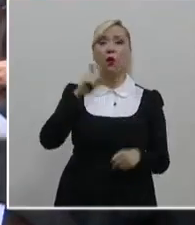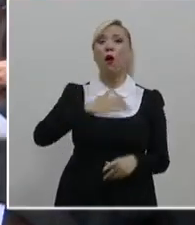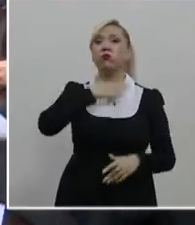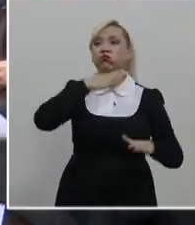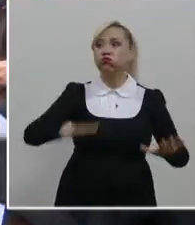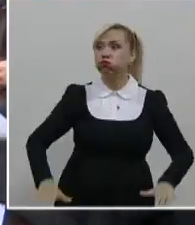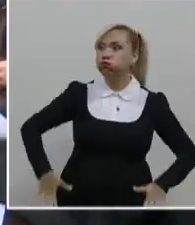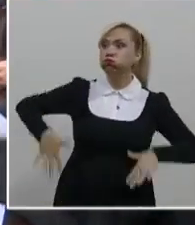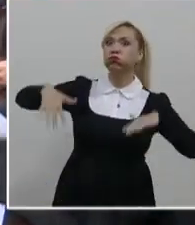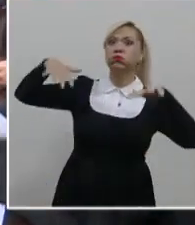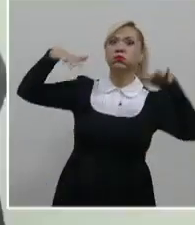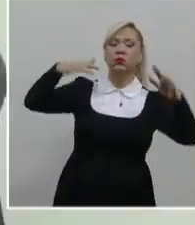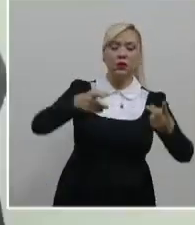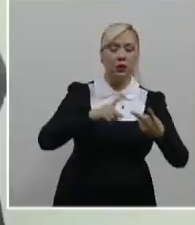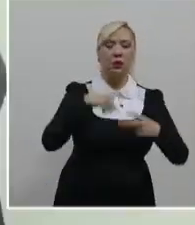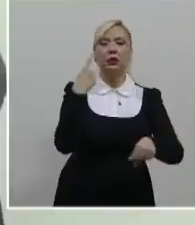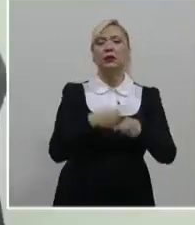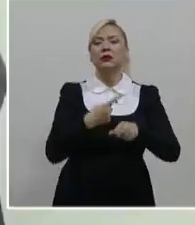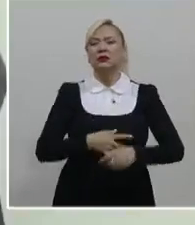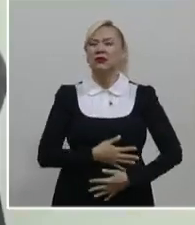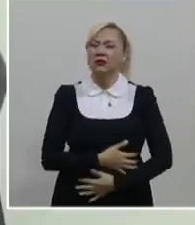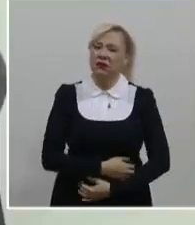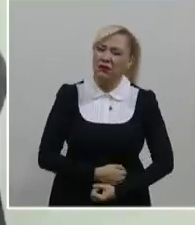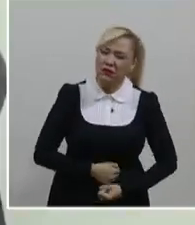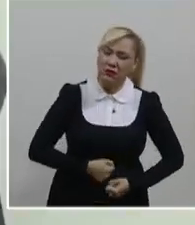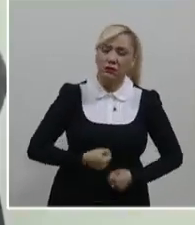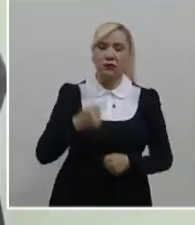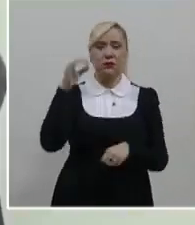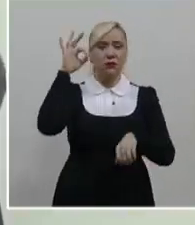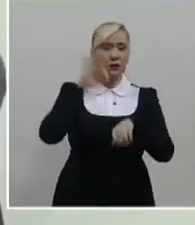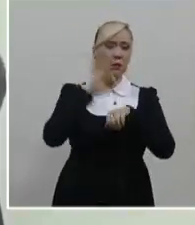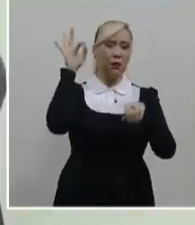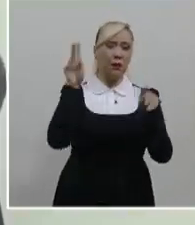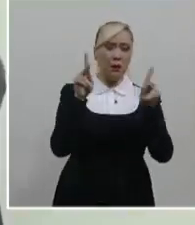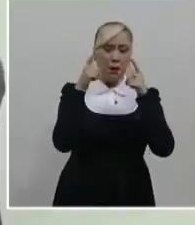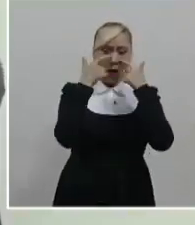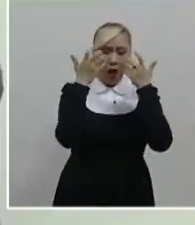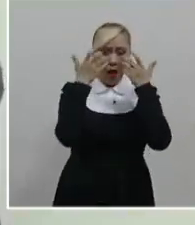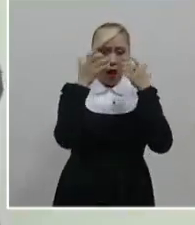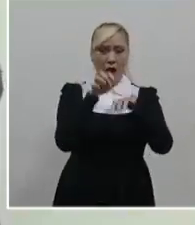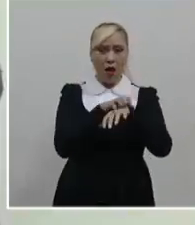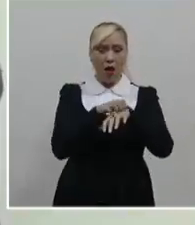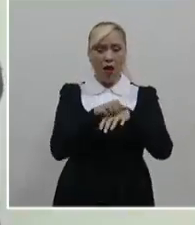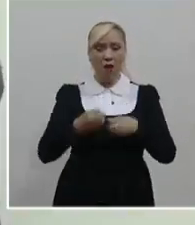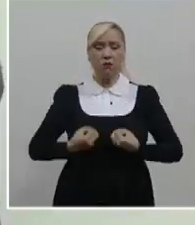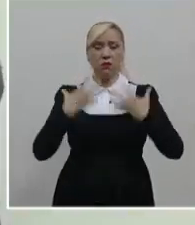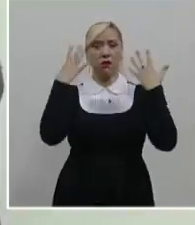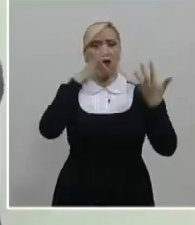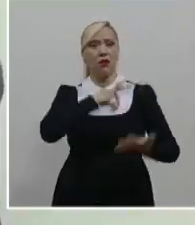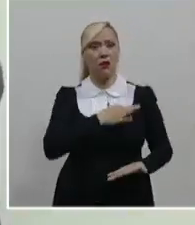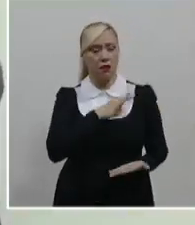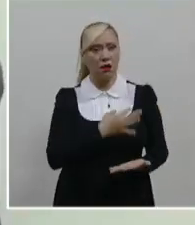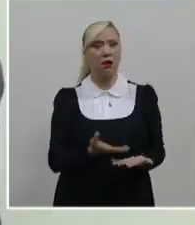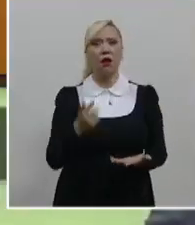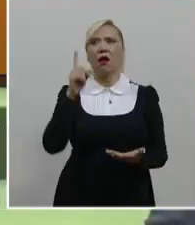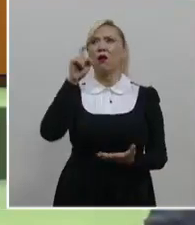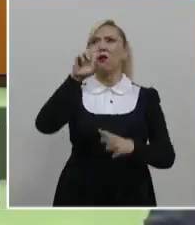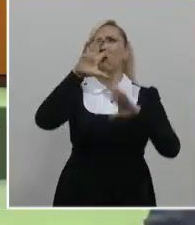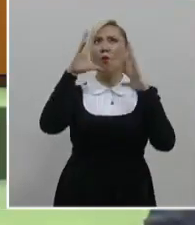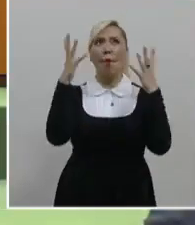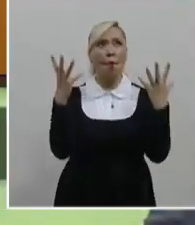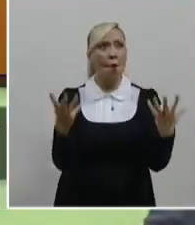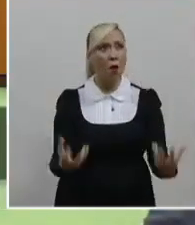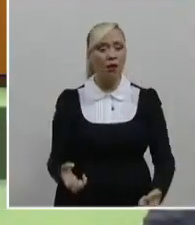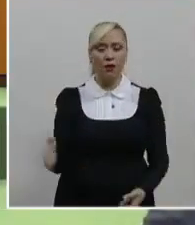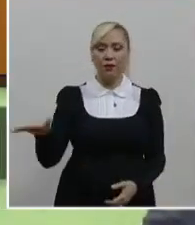aumento en enfermedades como la malaria y dengue, la disminución de cosechas producto de sequías, la reducción de áreas destinadas a la agricultura y la